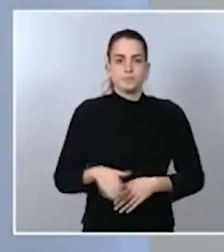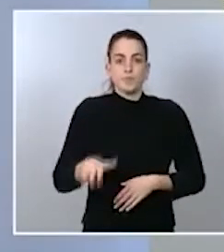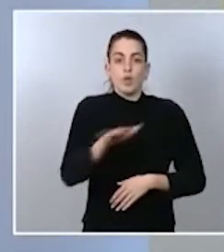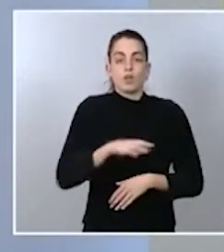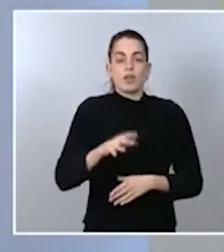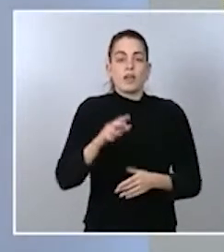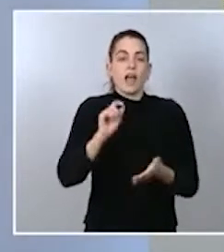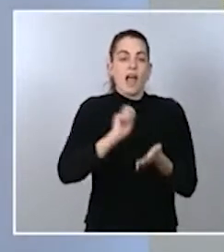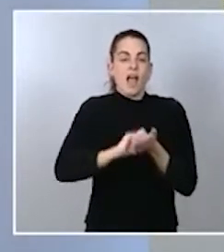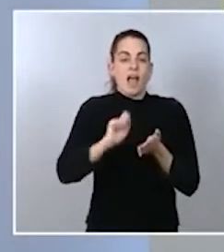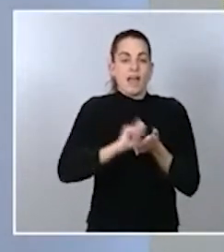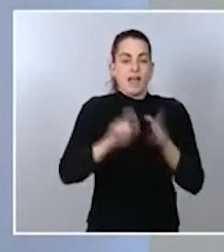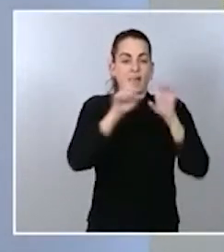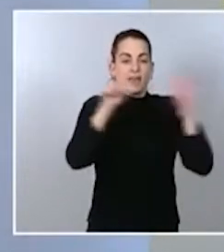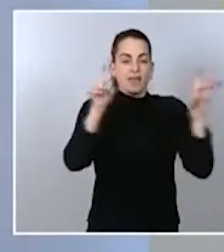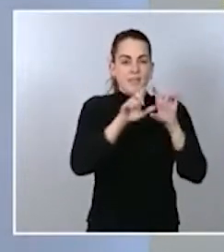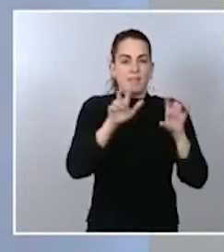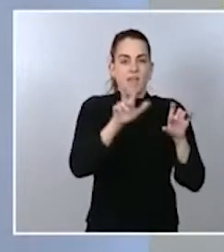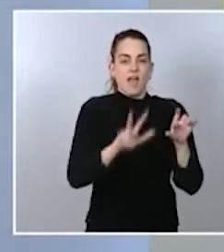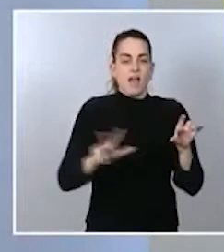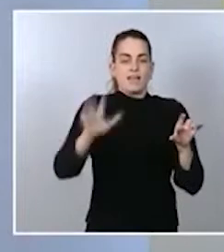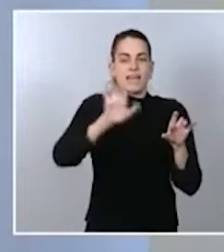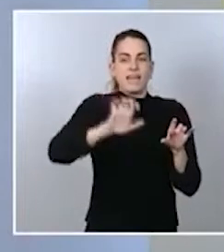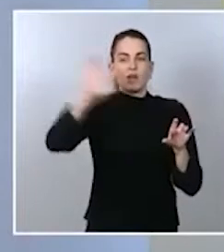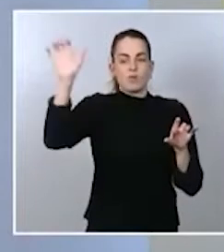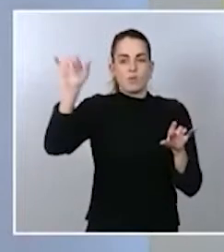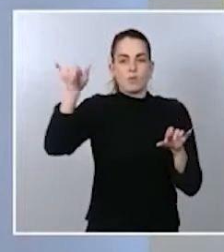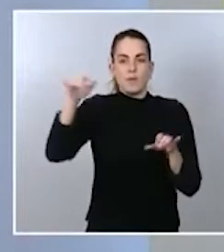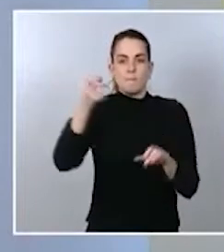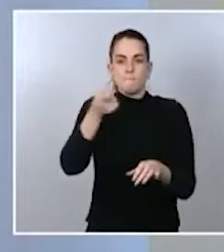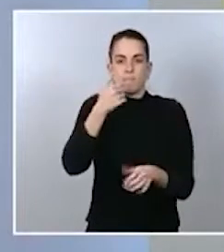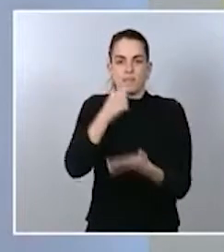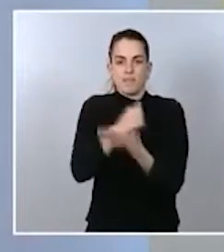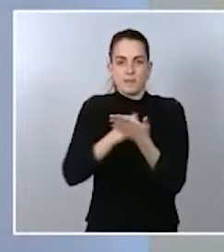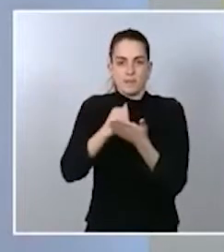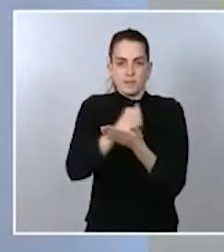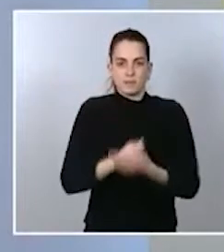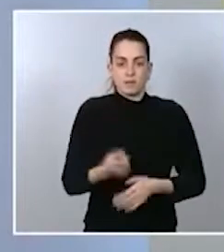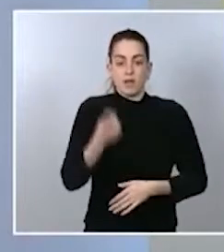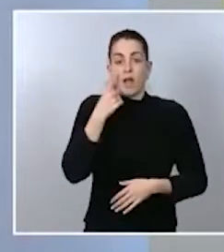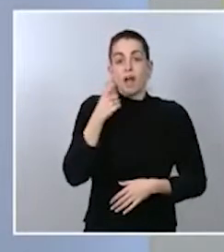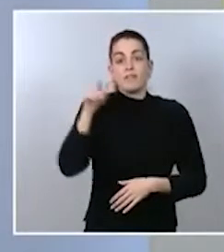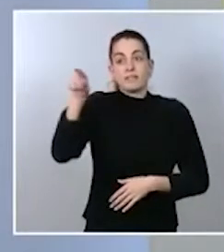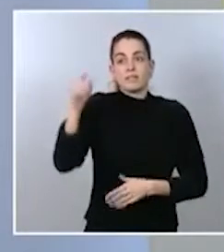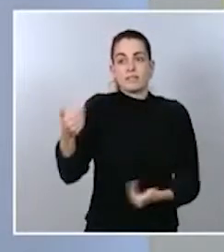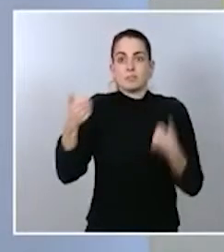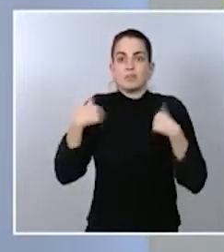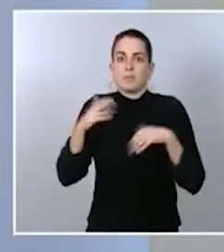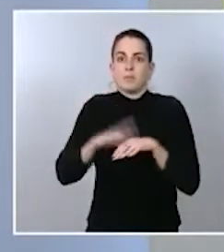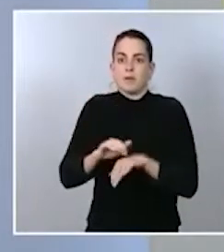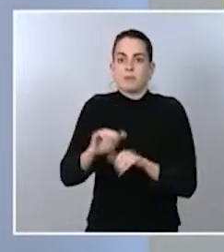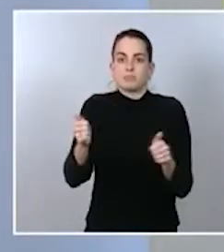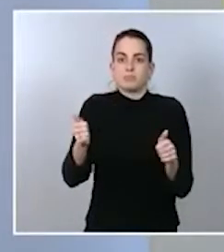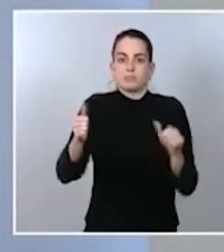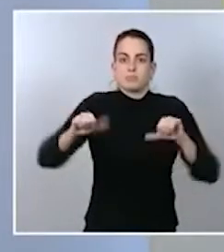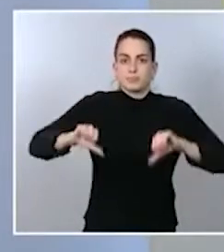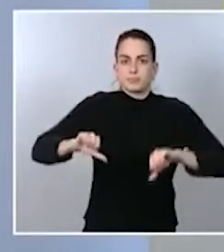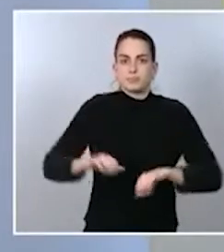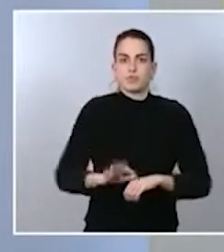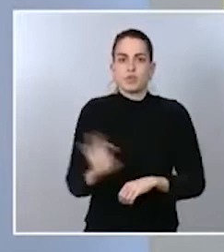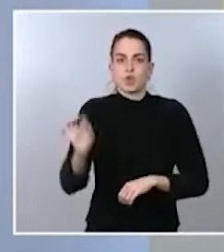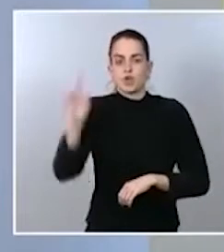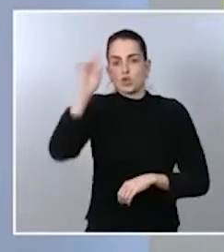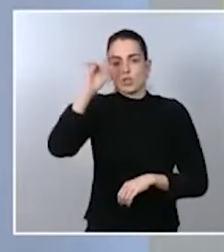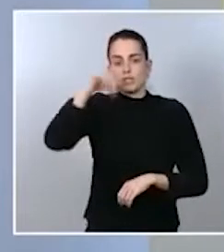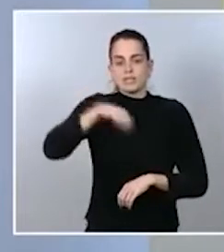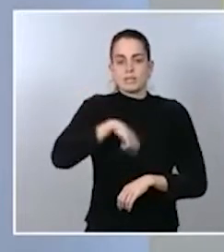a esperar a la decisión y a la recomendación que tome la Agencia Europea del Medicamento, pero también quiero decirles que nuestro país está preparado por